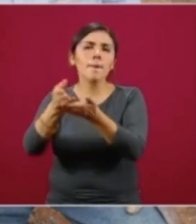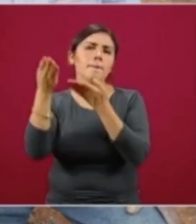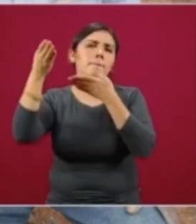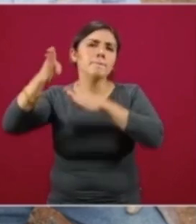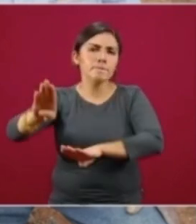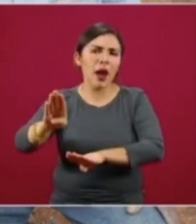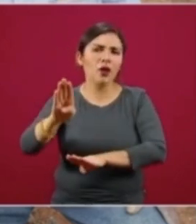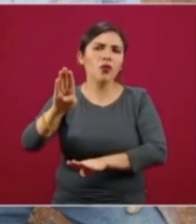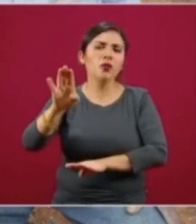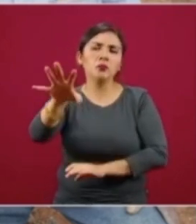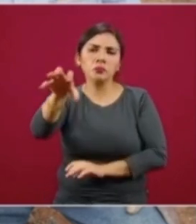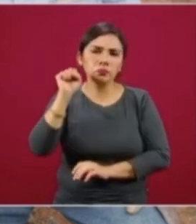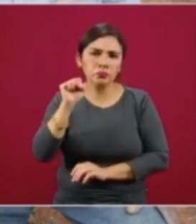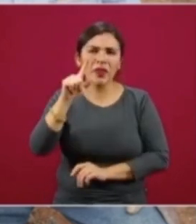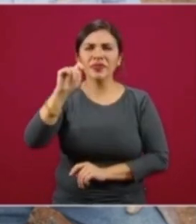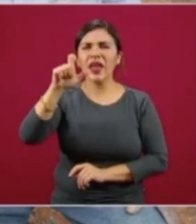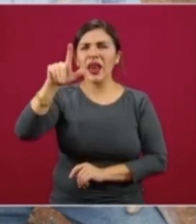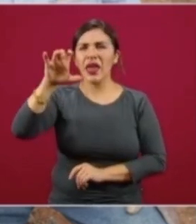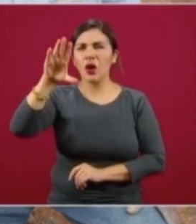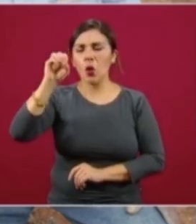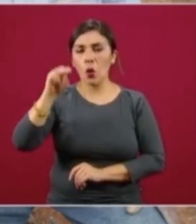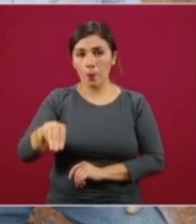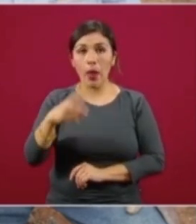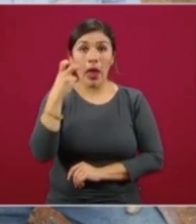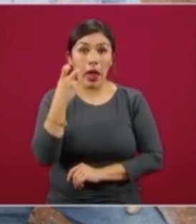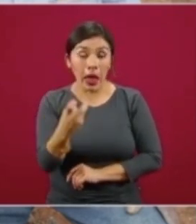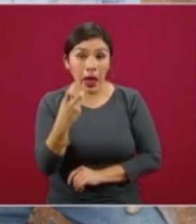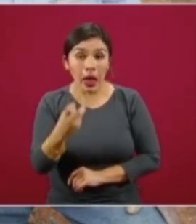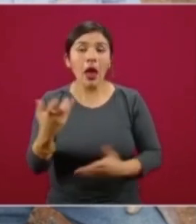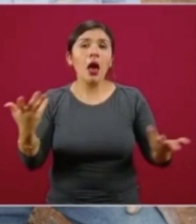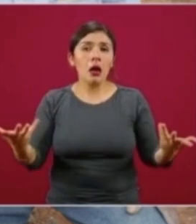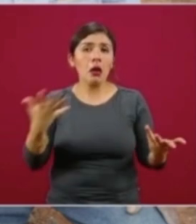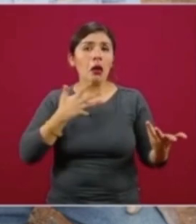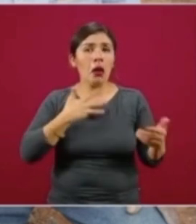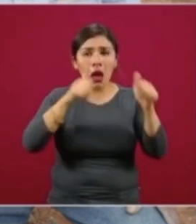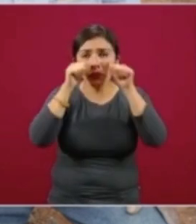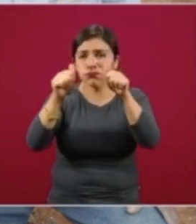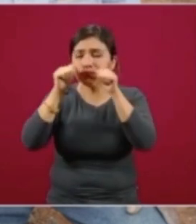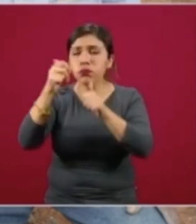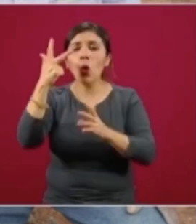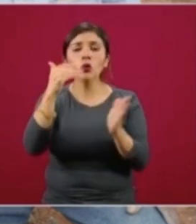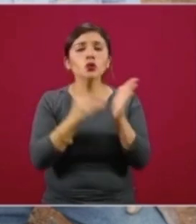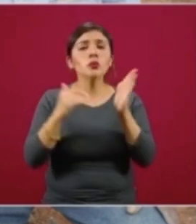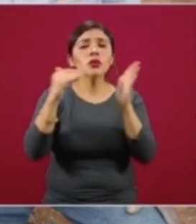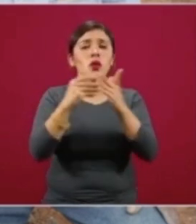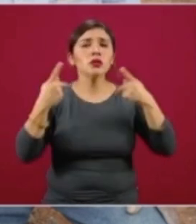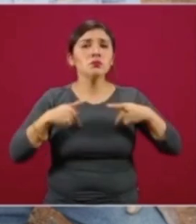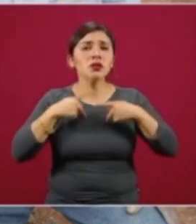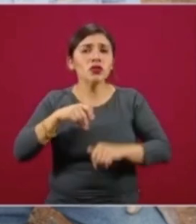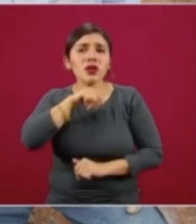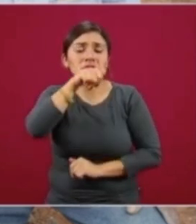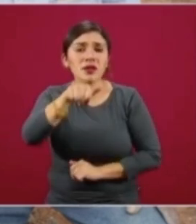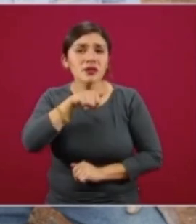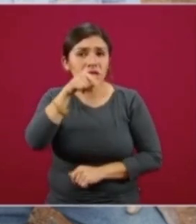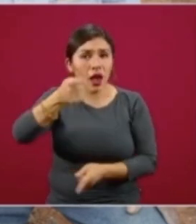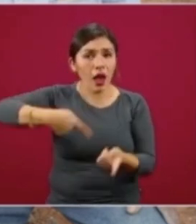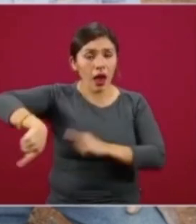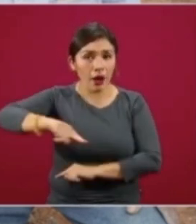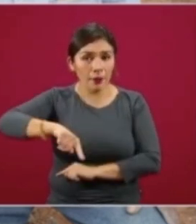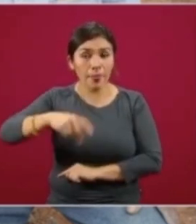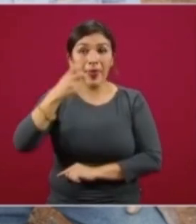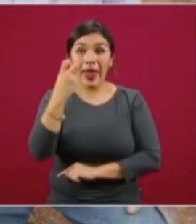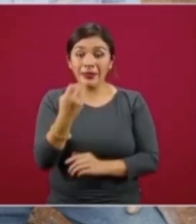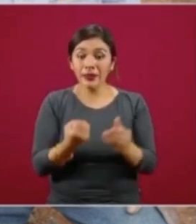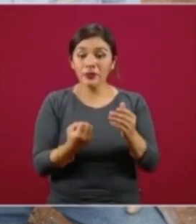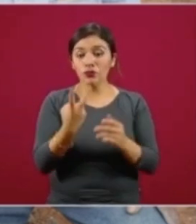sucursales de Telecom. De tal manera que estamos llegando a atender 8 millones de adultos mayores. Para este